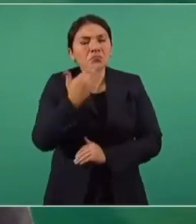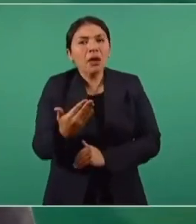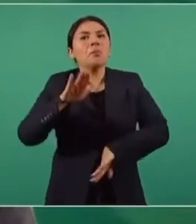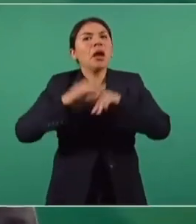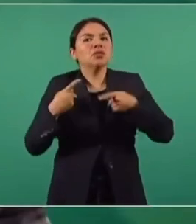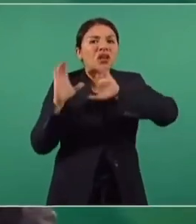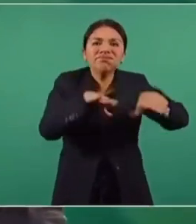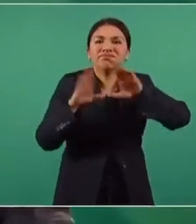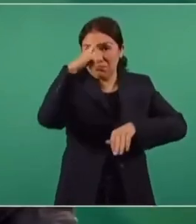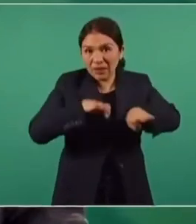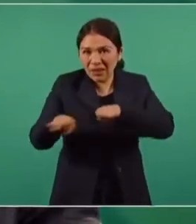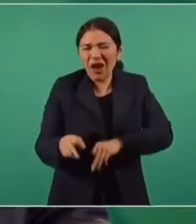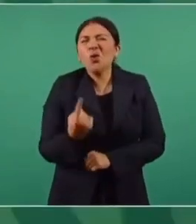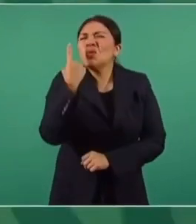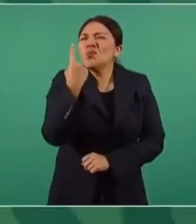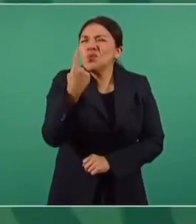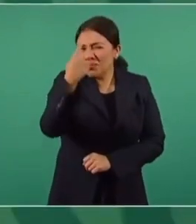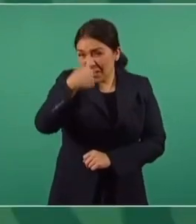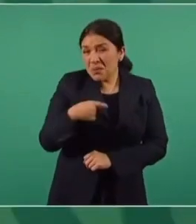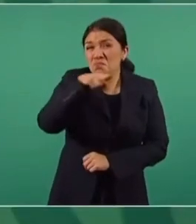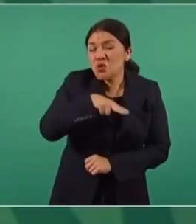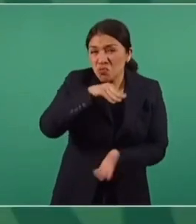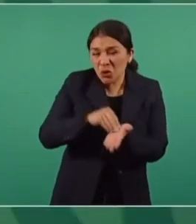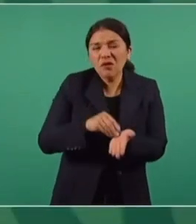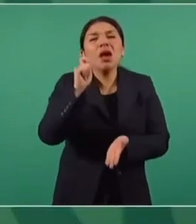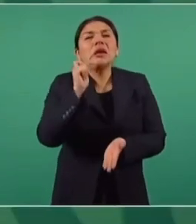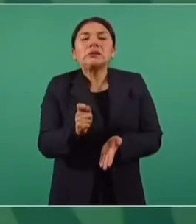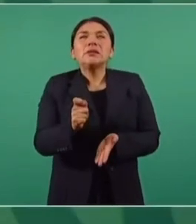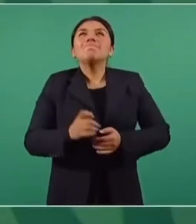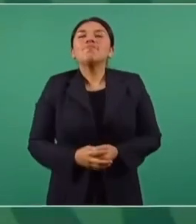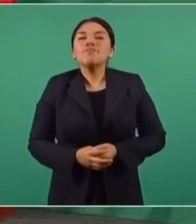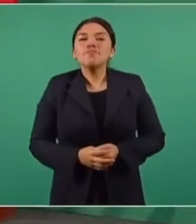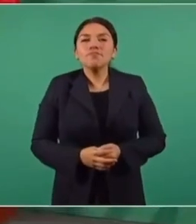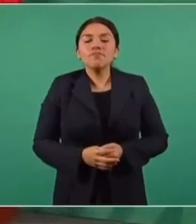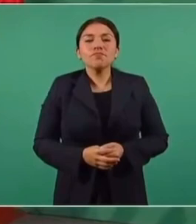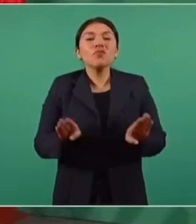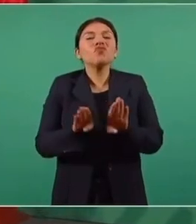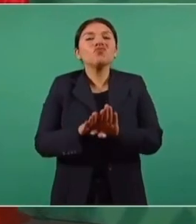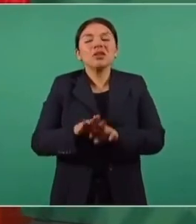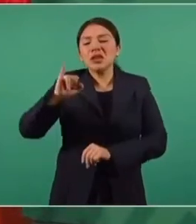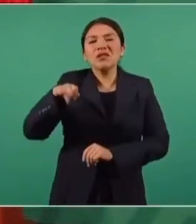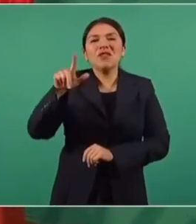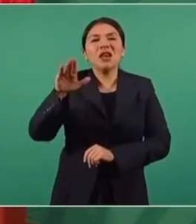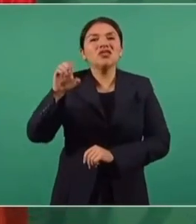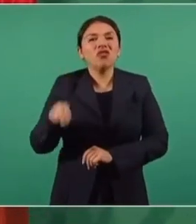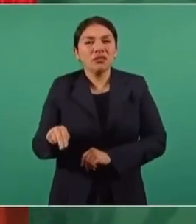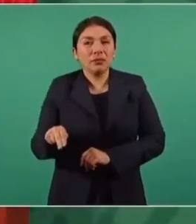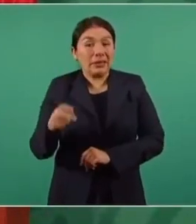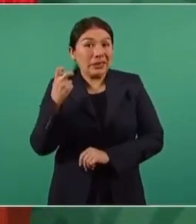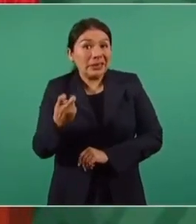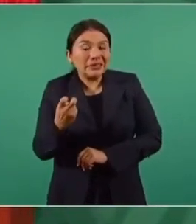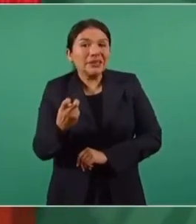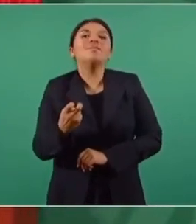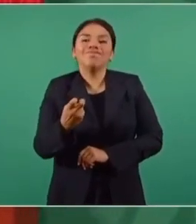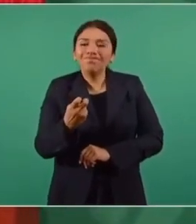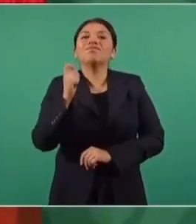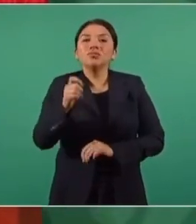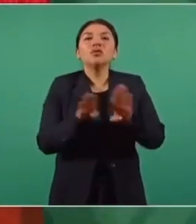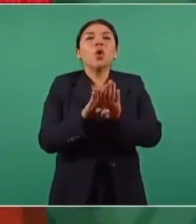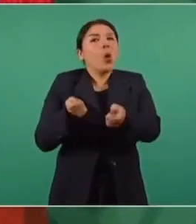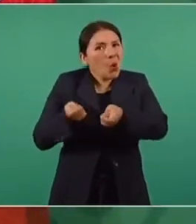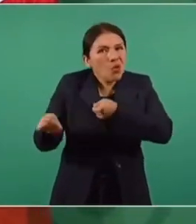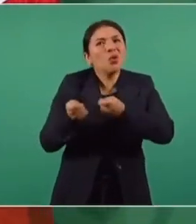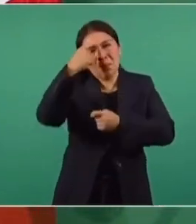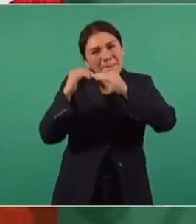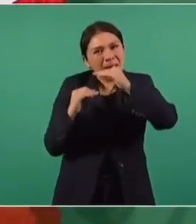empleos. La única cosa que me ocupa es inflación, el que mantengamos bajo